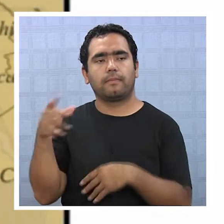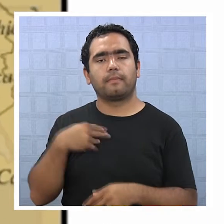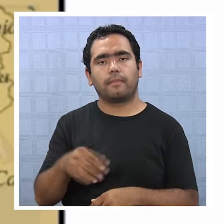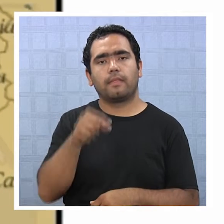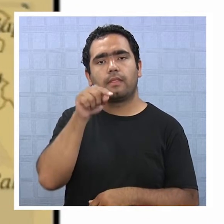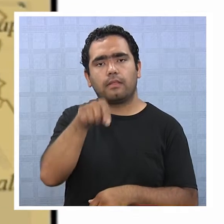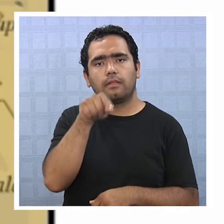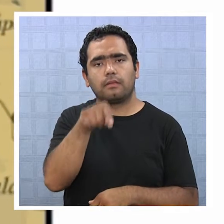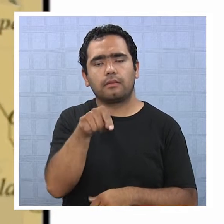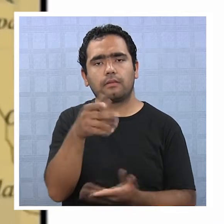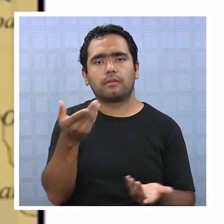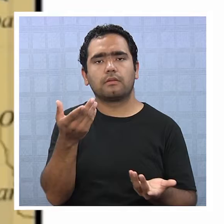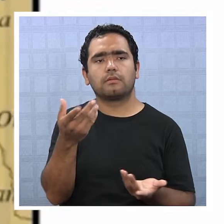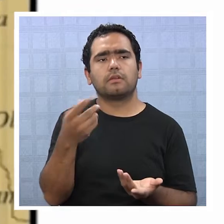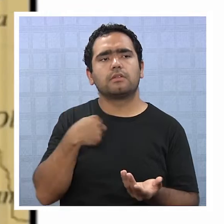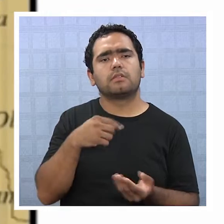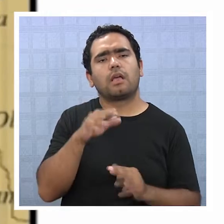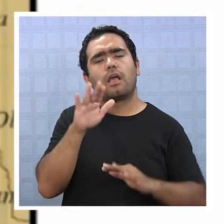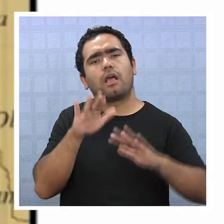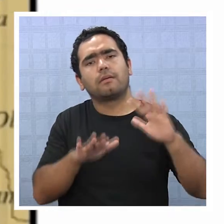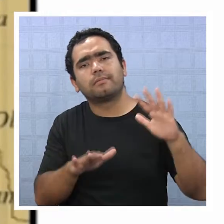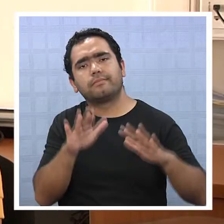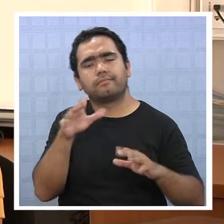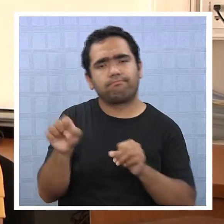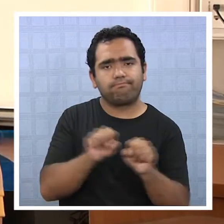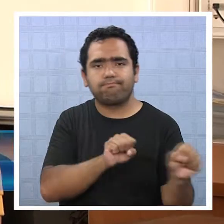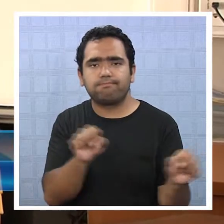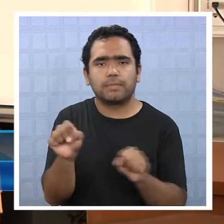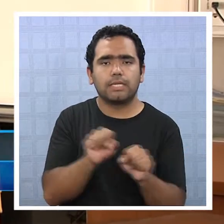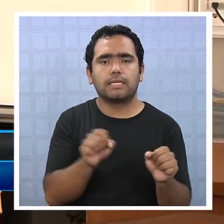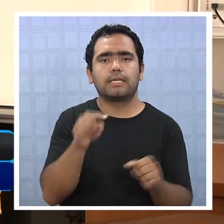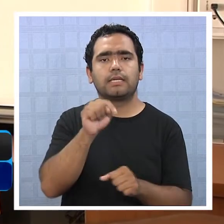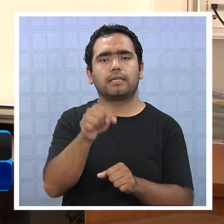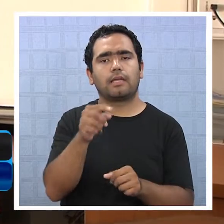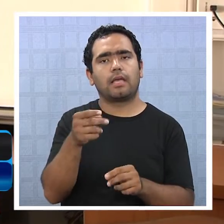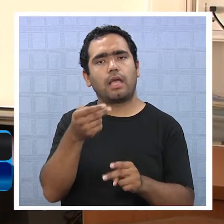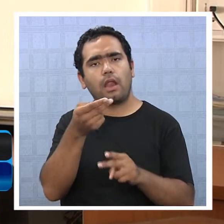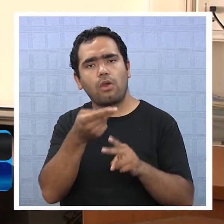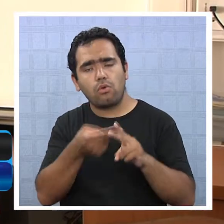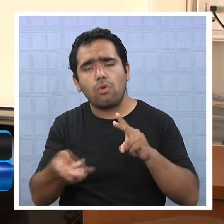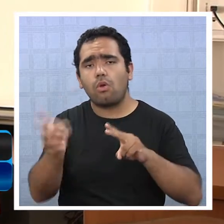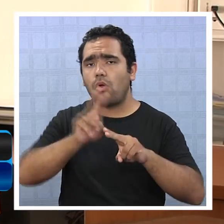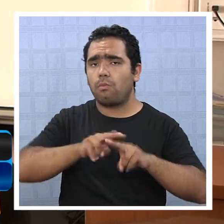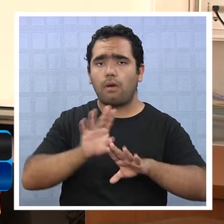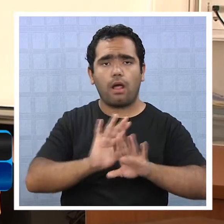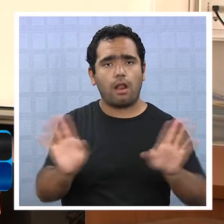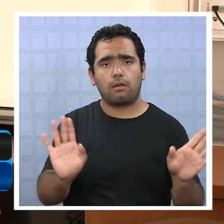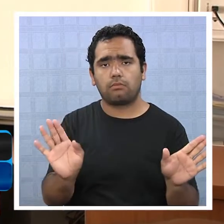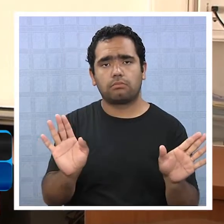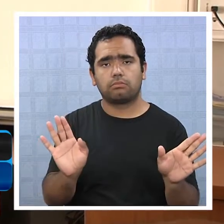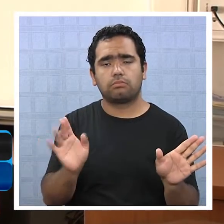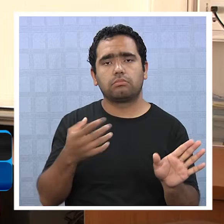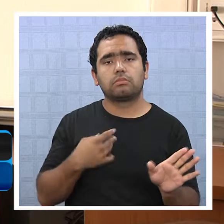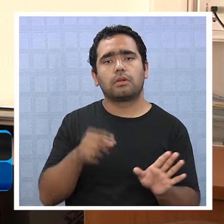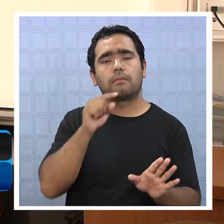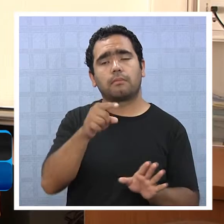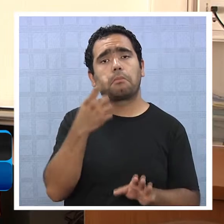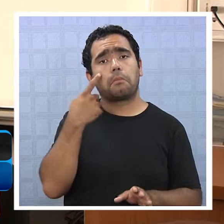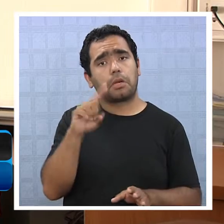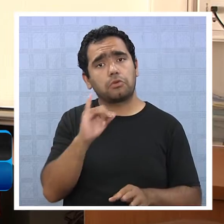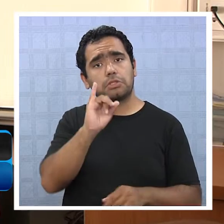sismos, que es algo que de cierta manera no escapa a lo normal. Lo que sí